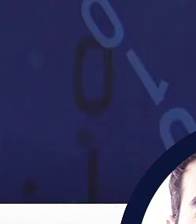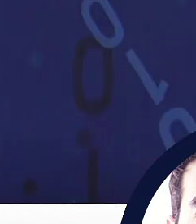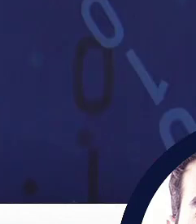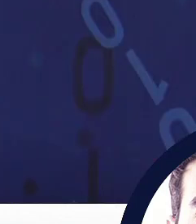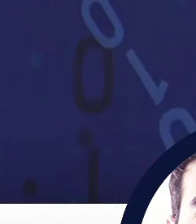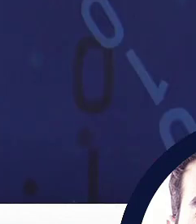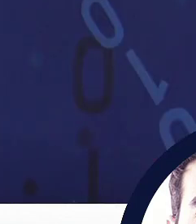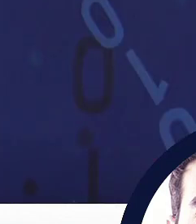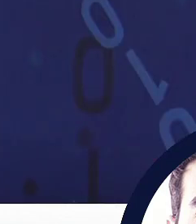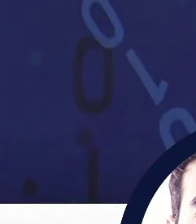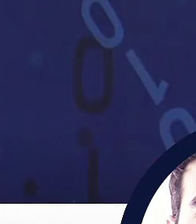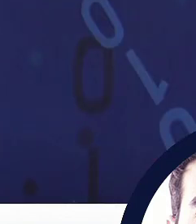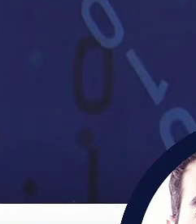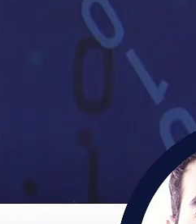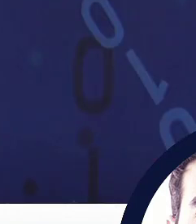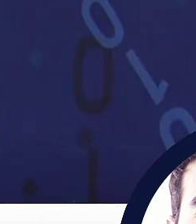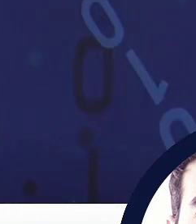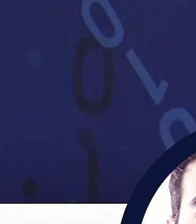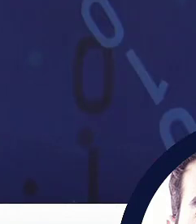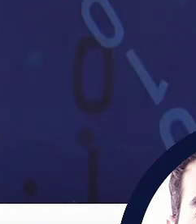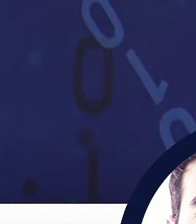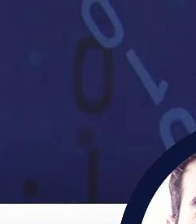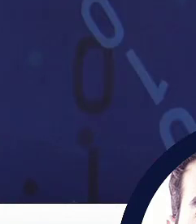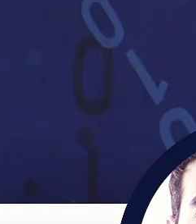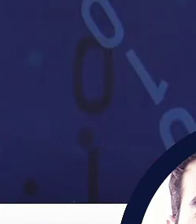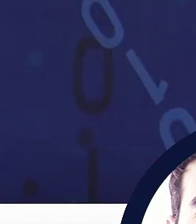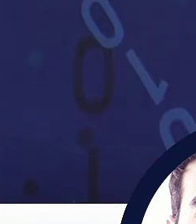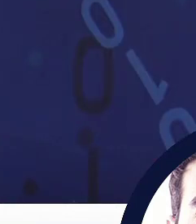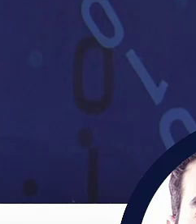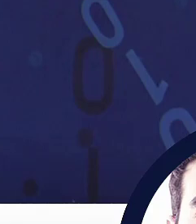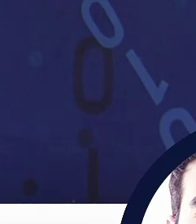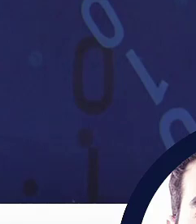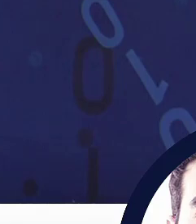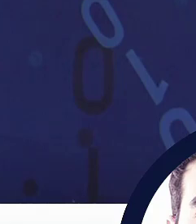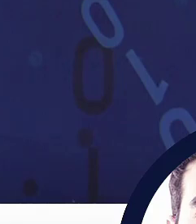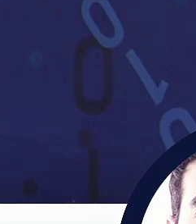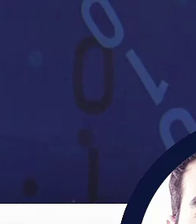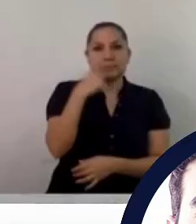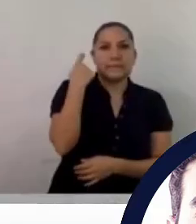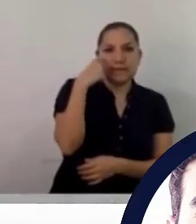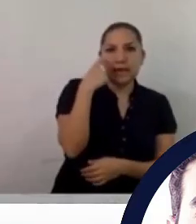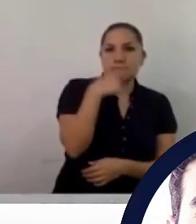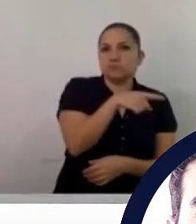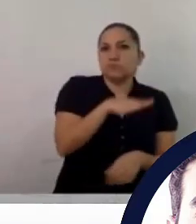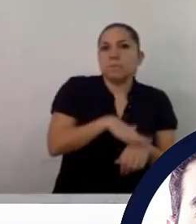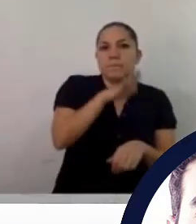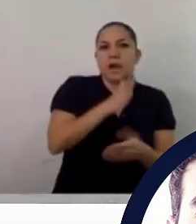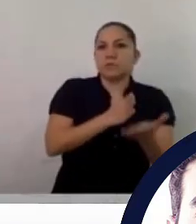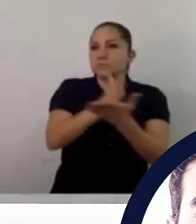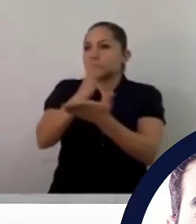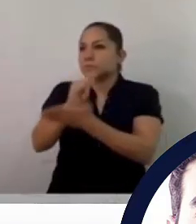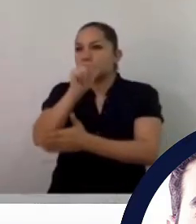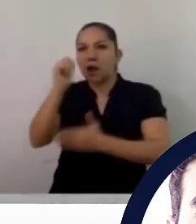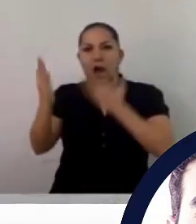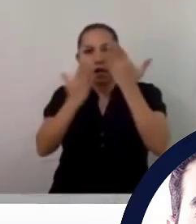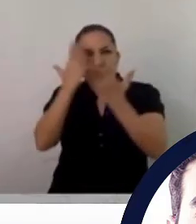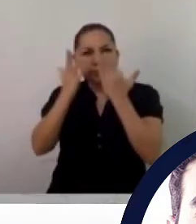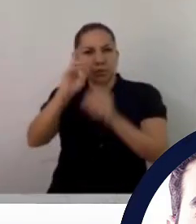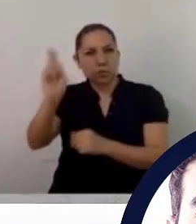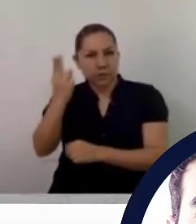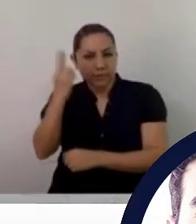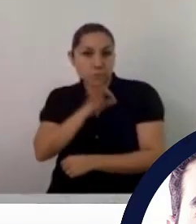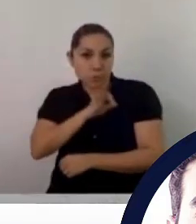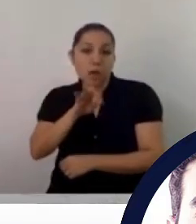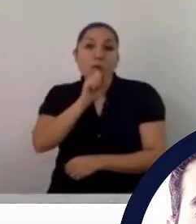recuperado, ¿cómo no? ver, ¿en qué se basó el INCO para decir que la percepción de corrupción está alta? Pues en los datos públicos que